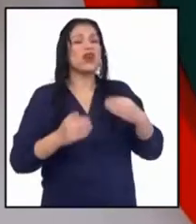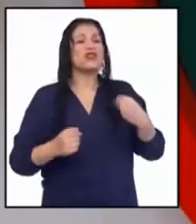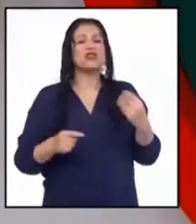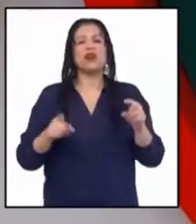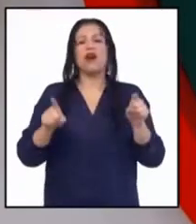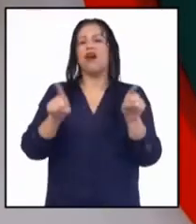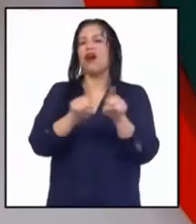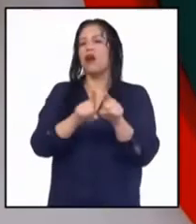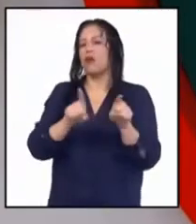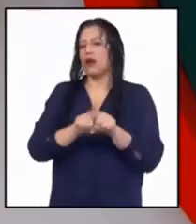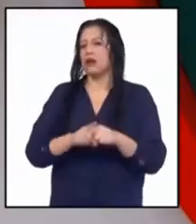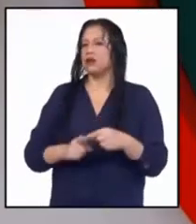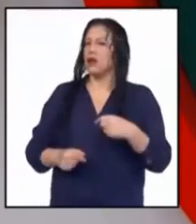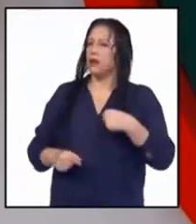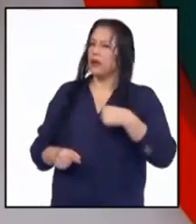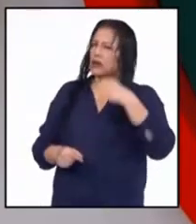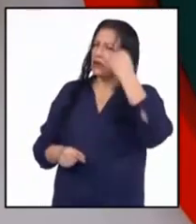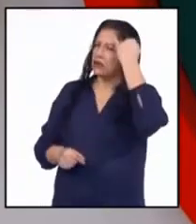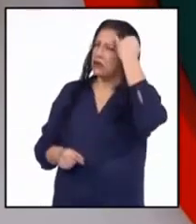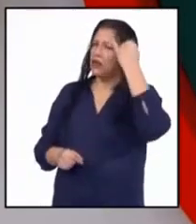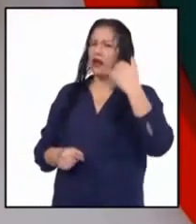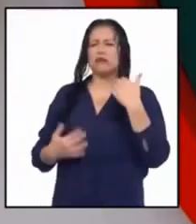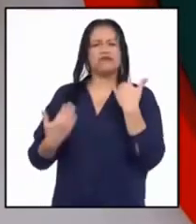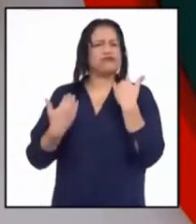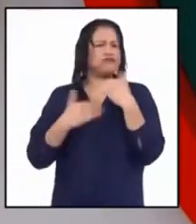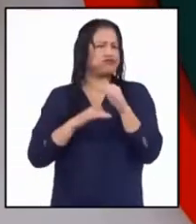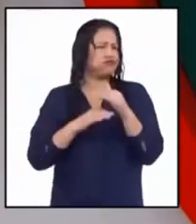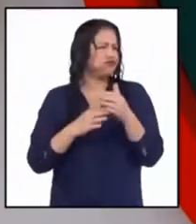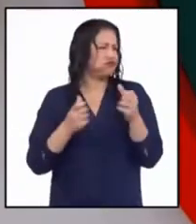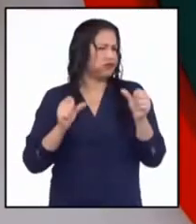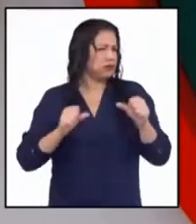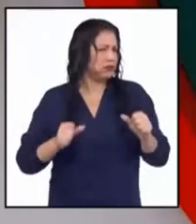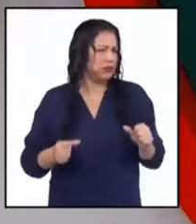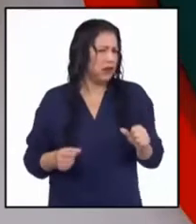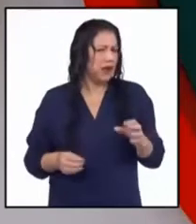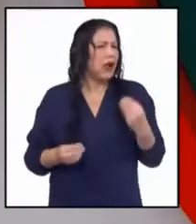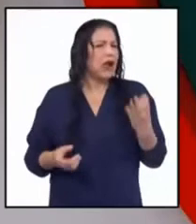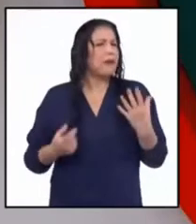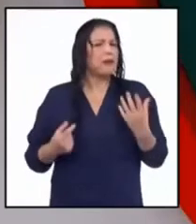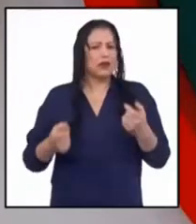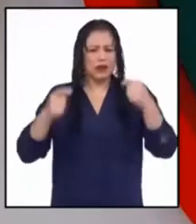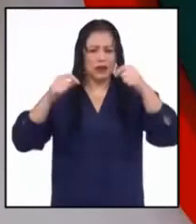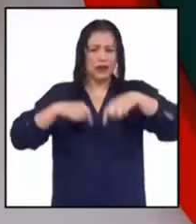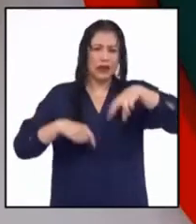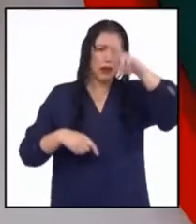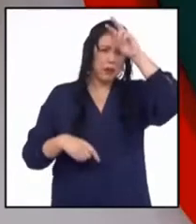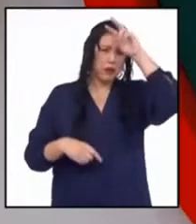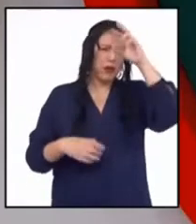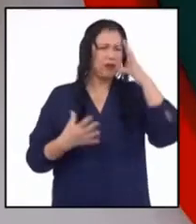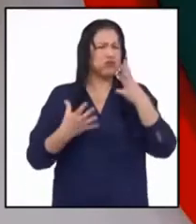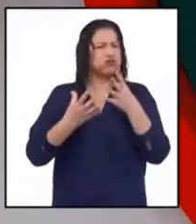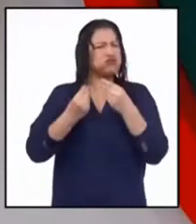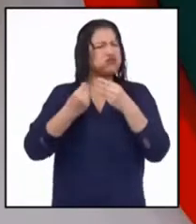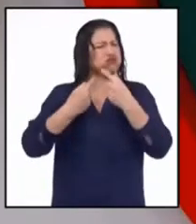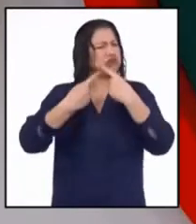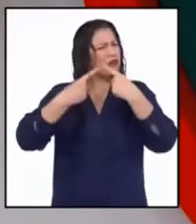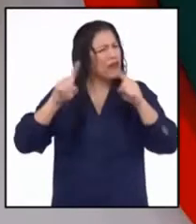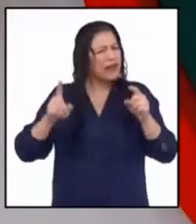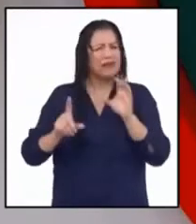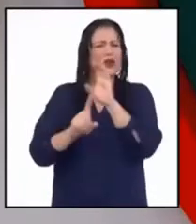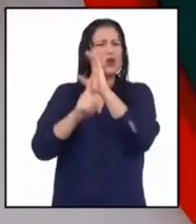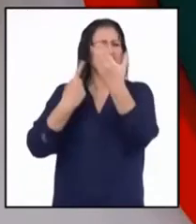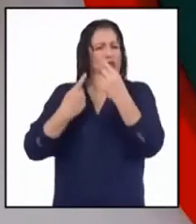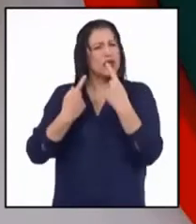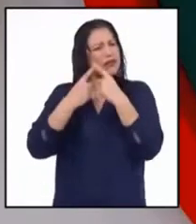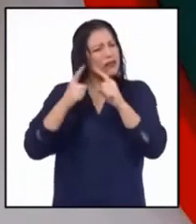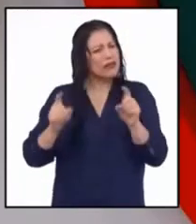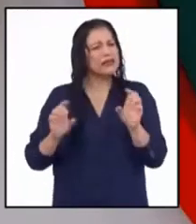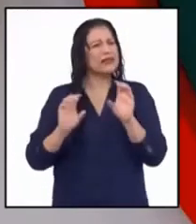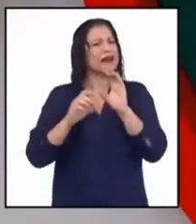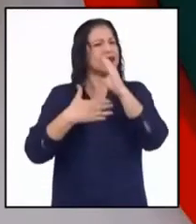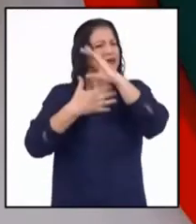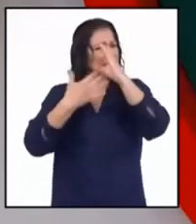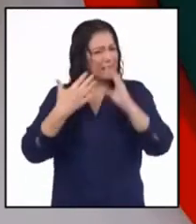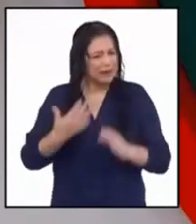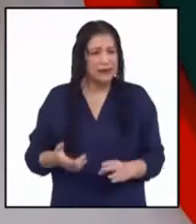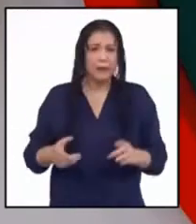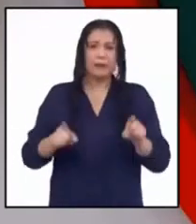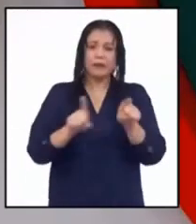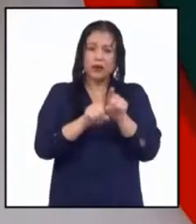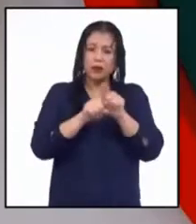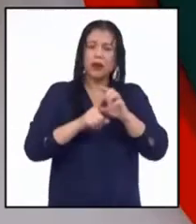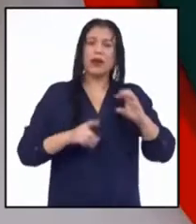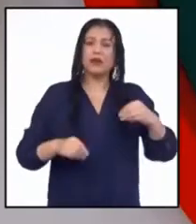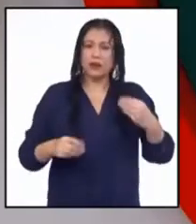Esa idea sí me parece muy limitada, ya que el Perú es un país diverso como diversos son sus adolescentes. Cuando dicen